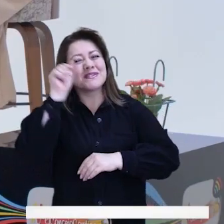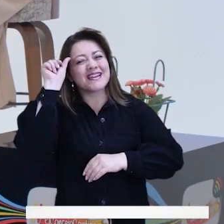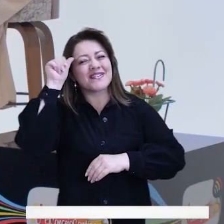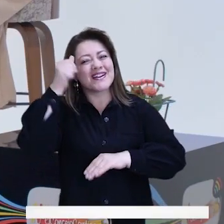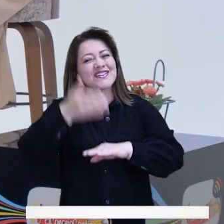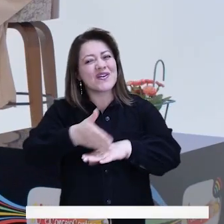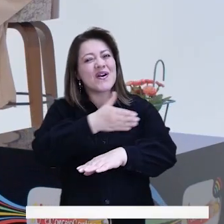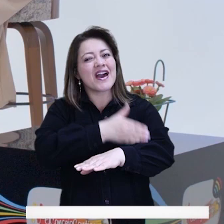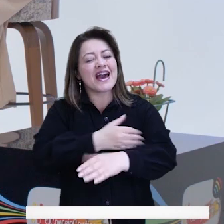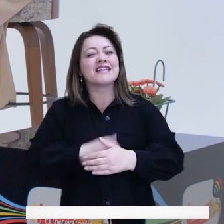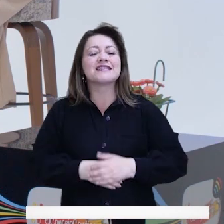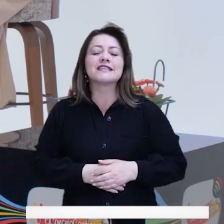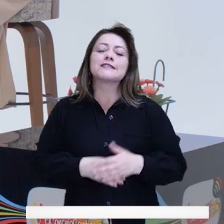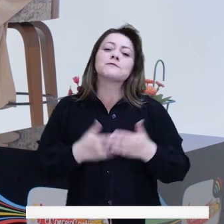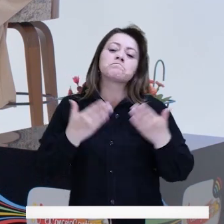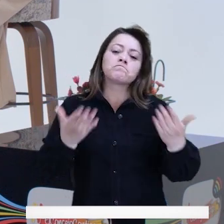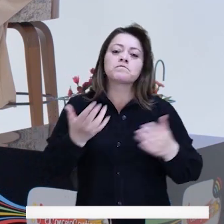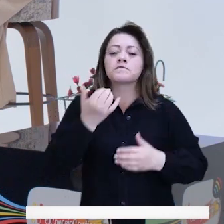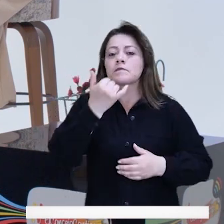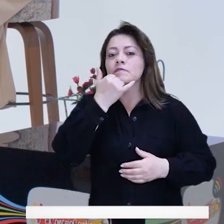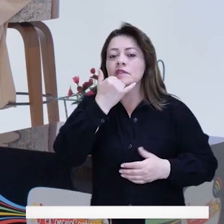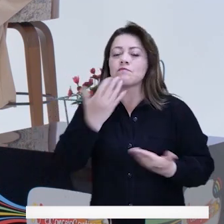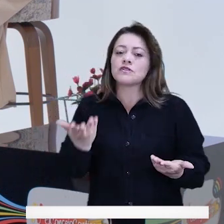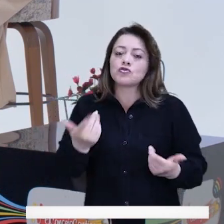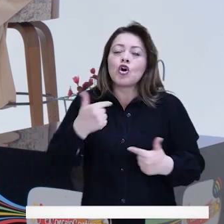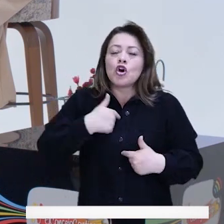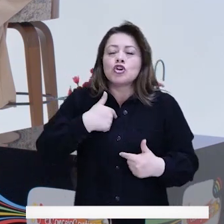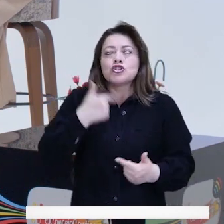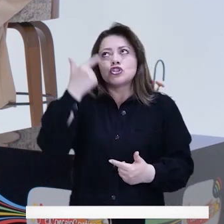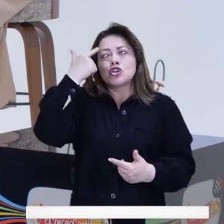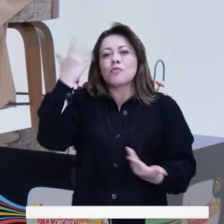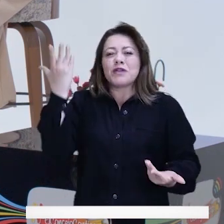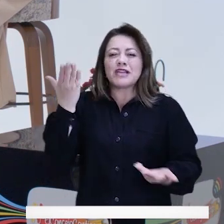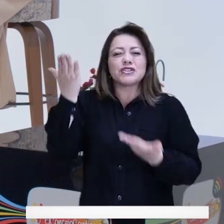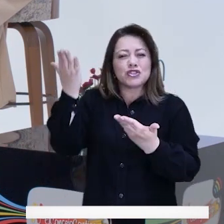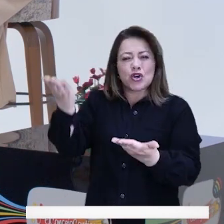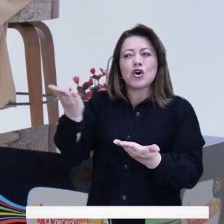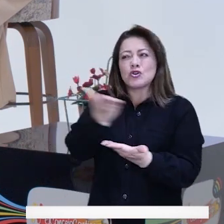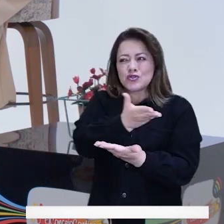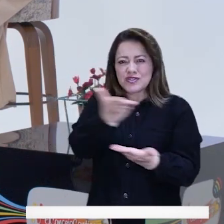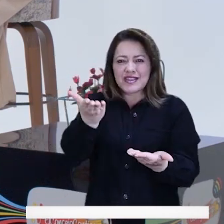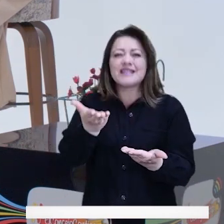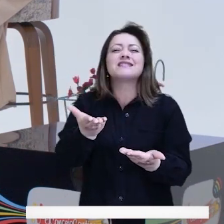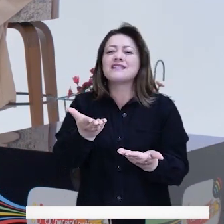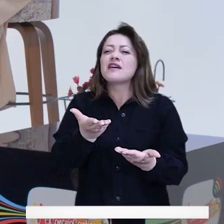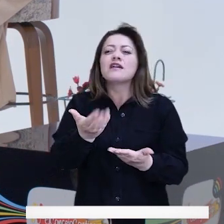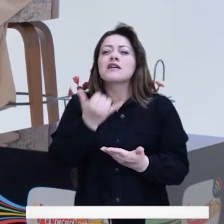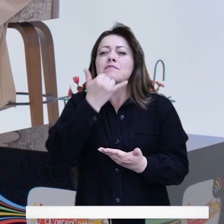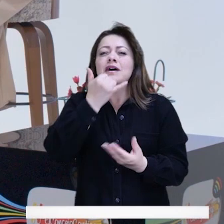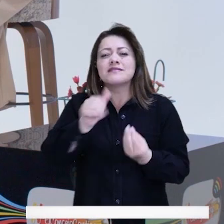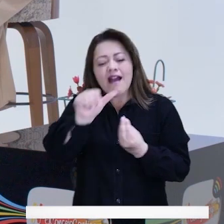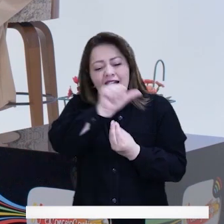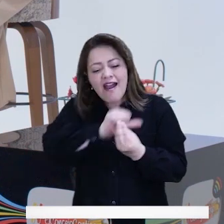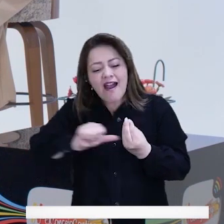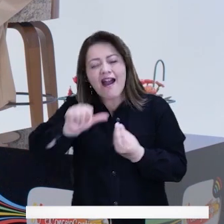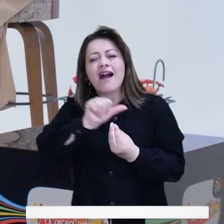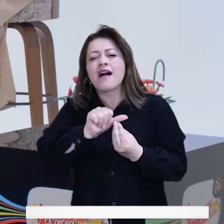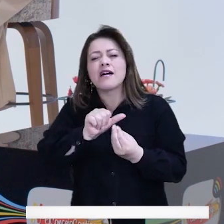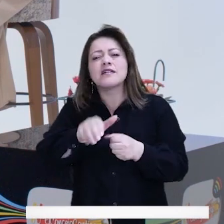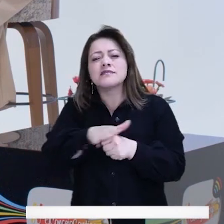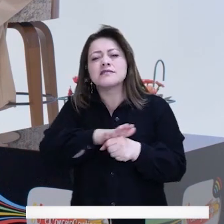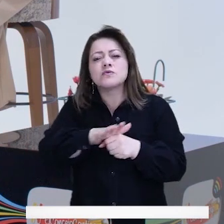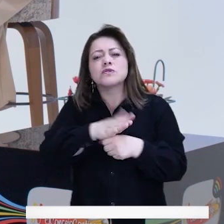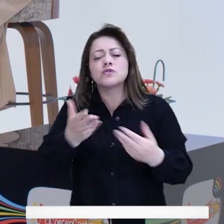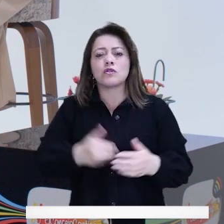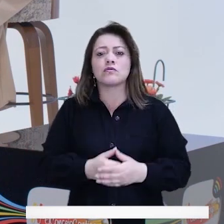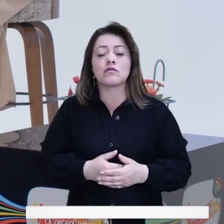en el tintero que es muy importante e infortunadamente y yo creo, Concejal, que usted nos dará la razón a la cuota femenina aquí